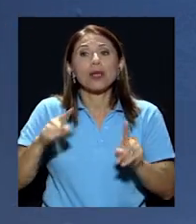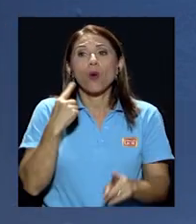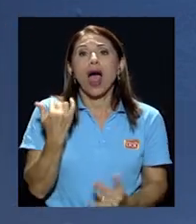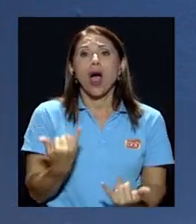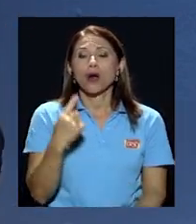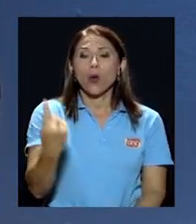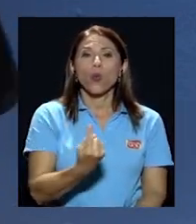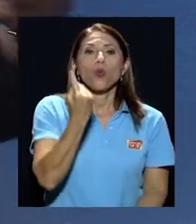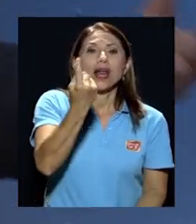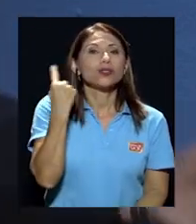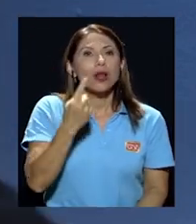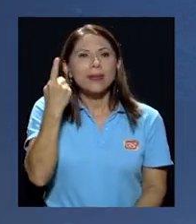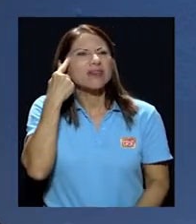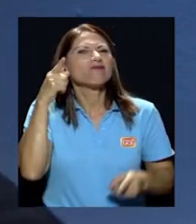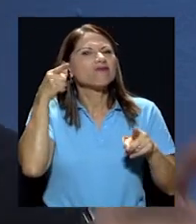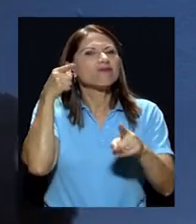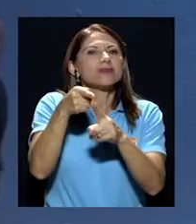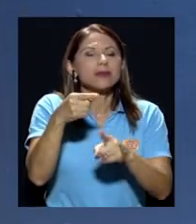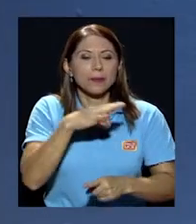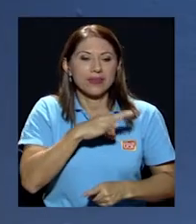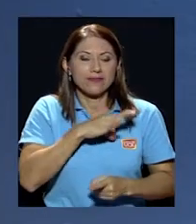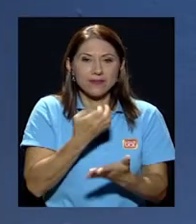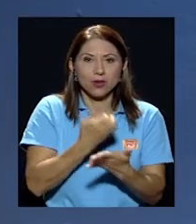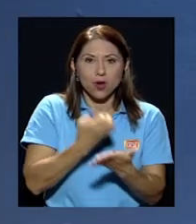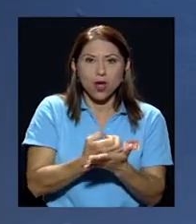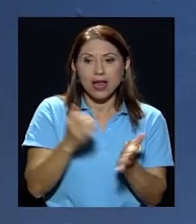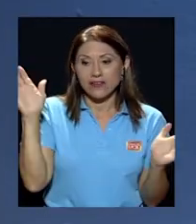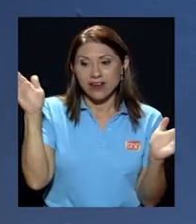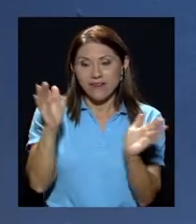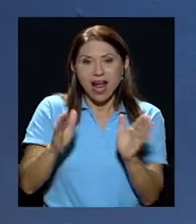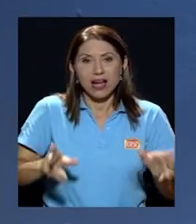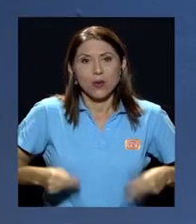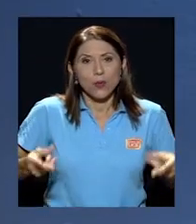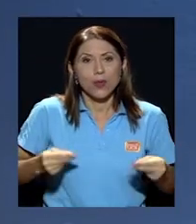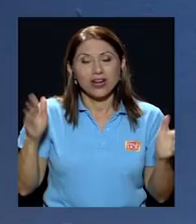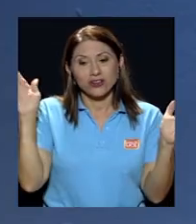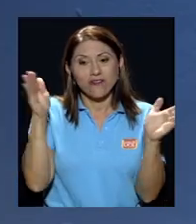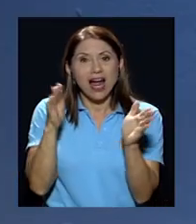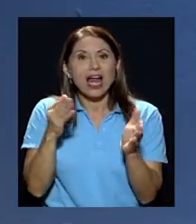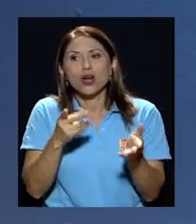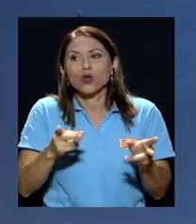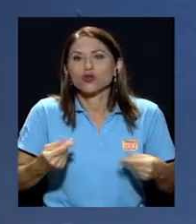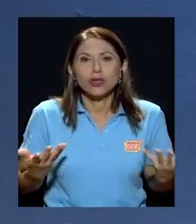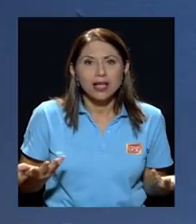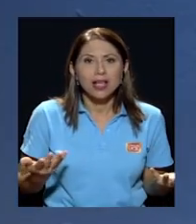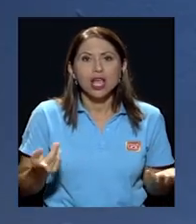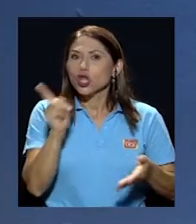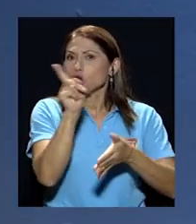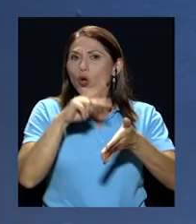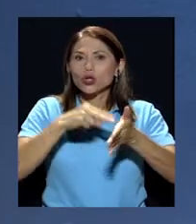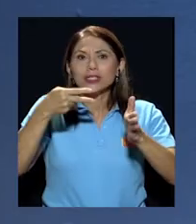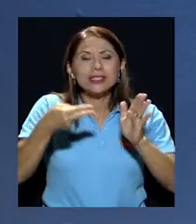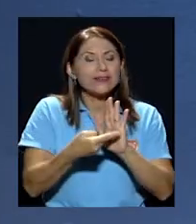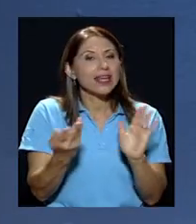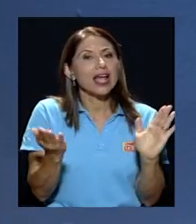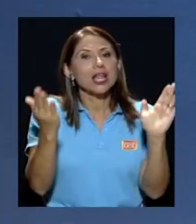de rebajar los costos de rebajar los gastos y entonces eso no quiere decir que no haya una sola opinión